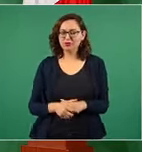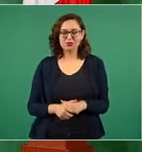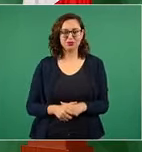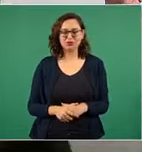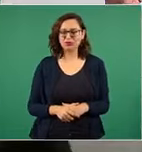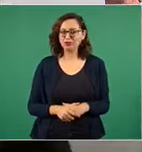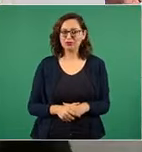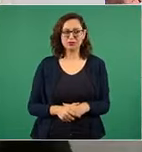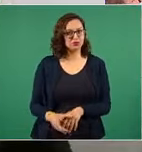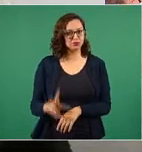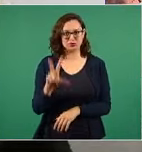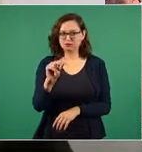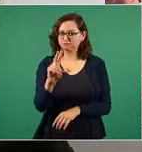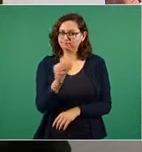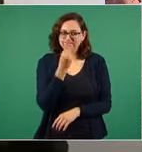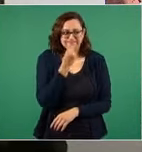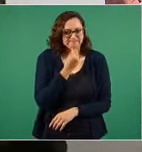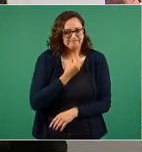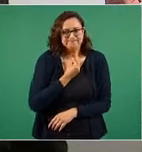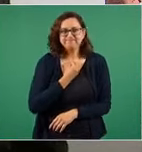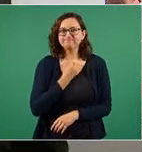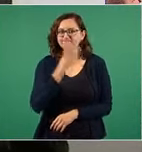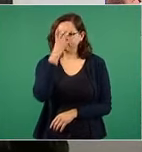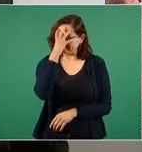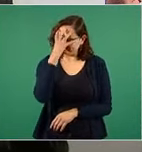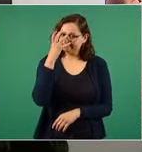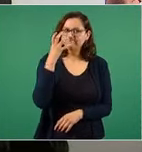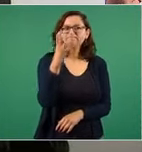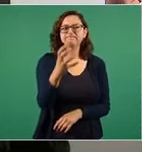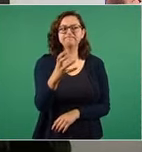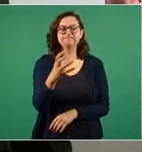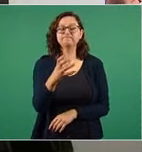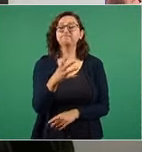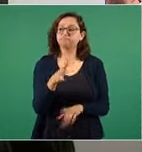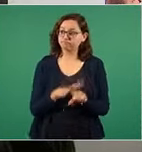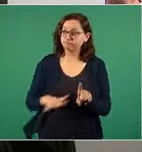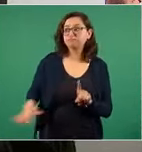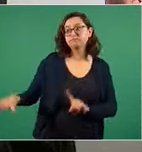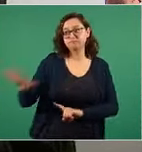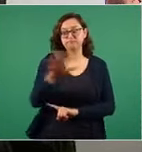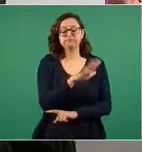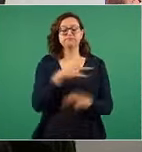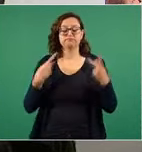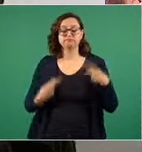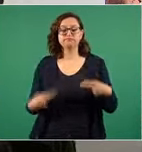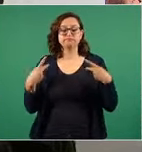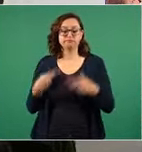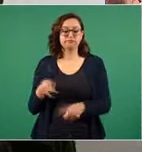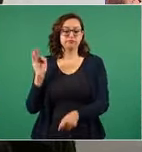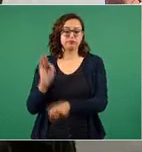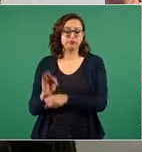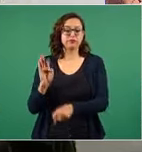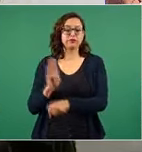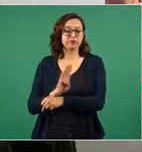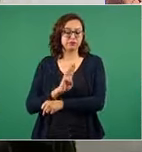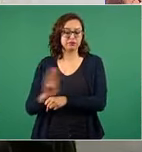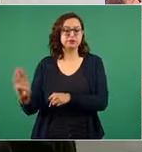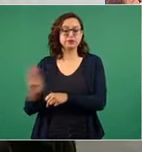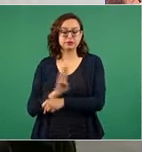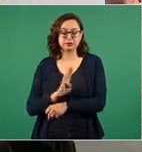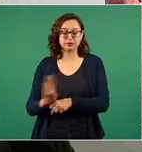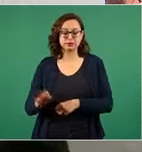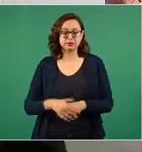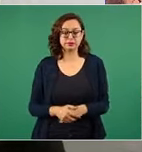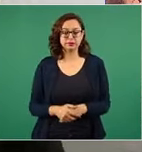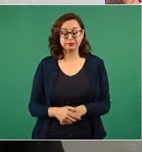son medidas que tenemos que llevar a cabo en beneficio del pueblo en beneficio de la gente miren lo que nos